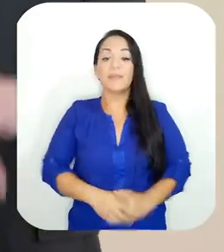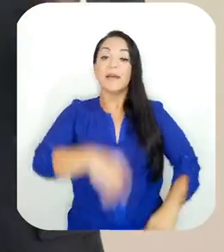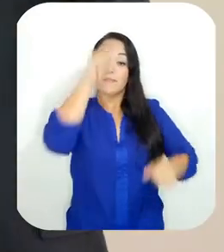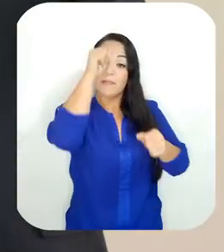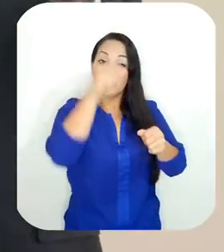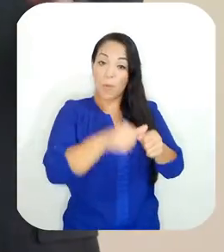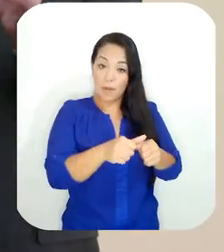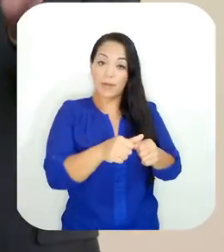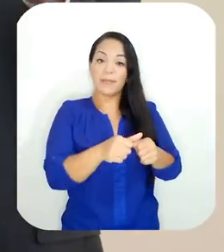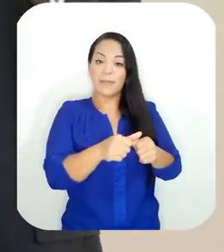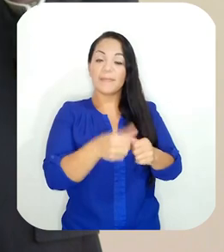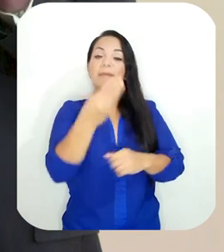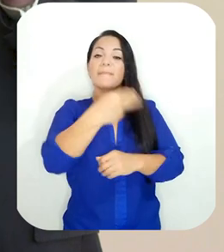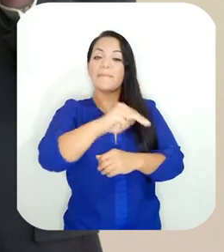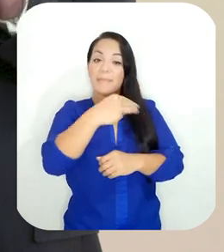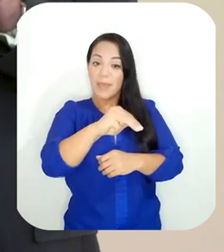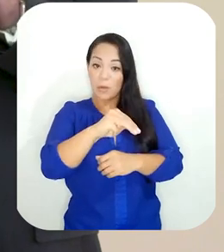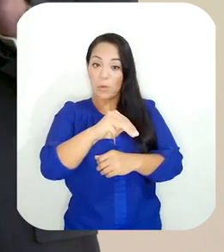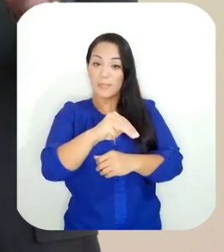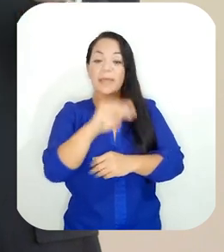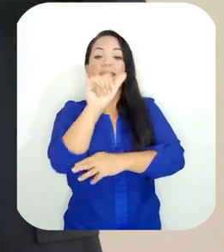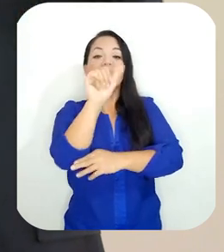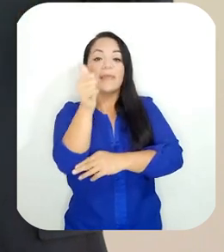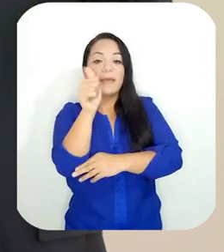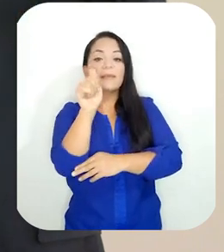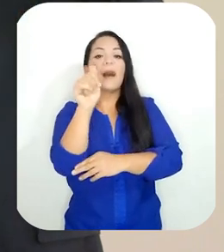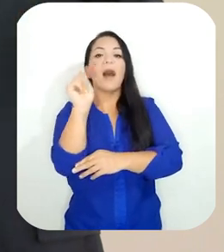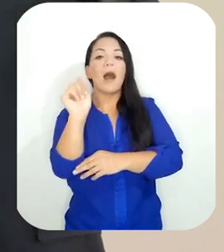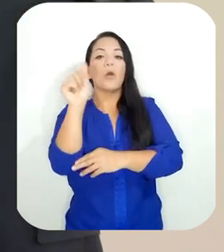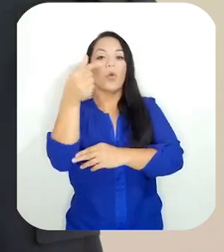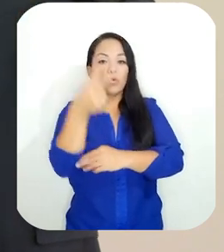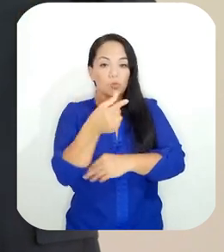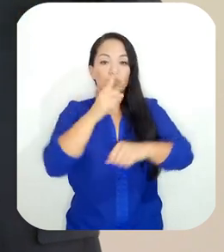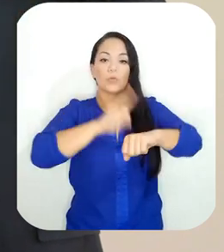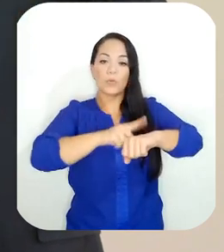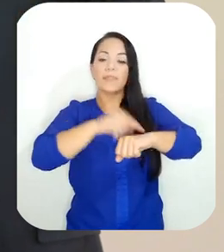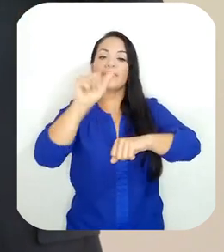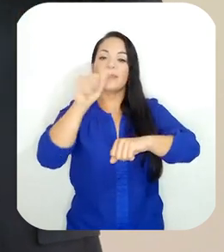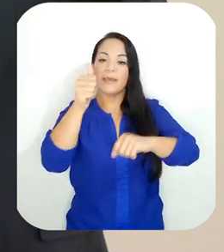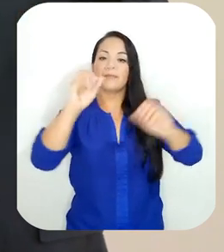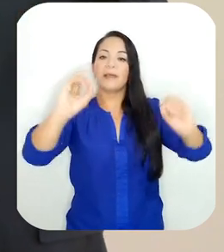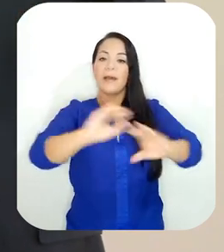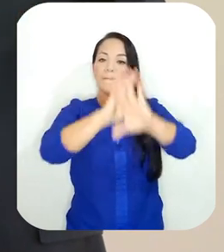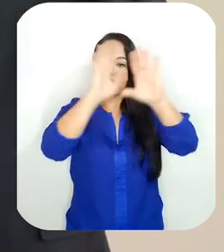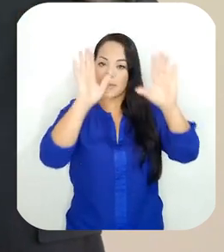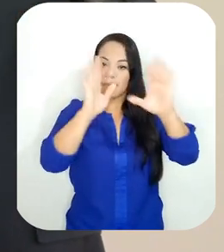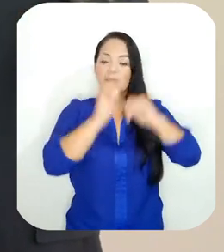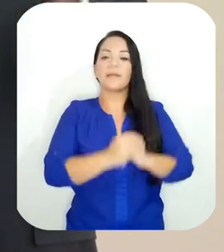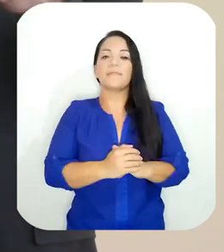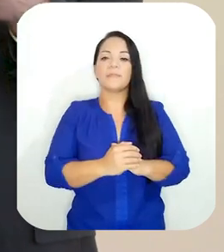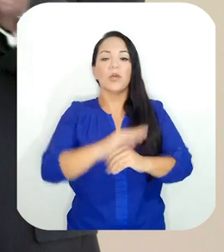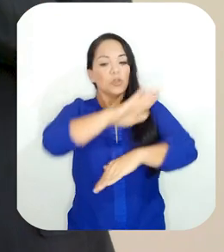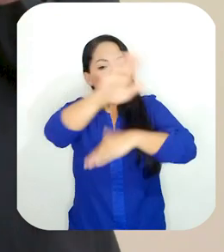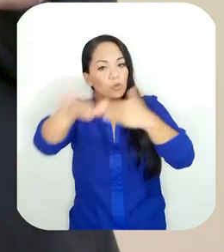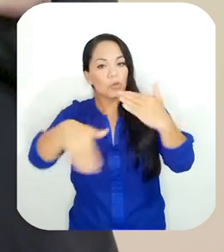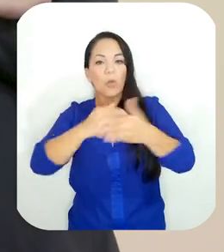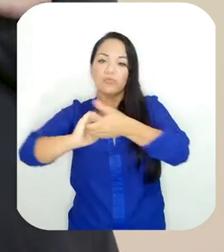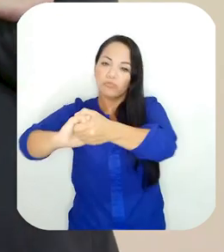Recuerden, este miércoles 10 de agosto, a las 10 de la mañana,